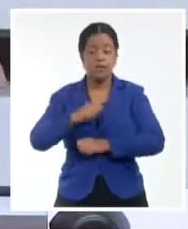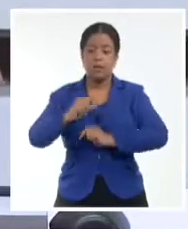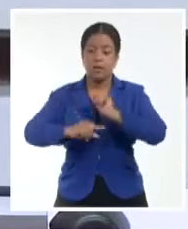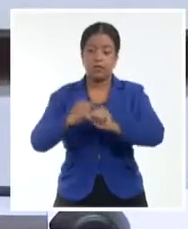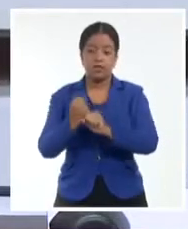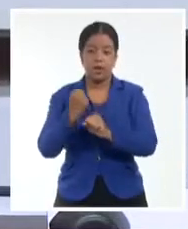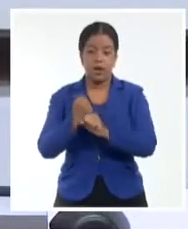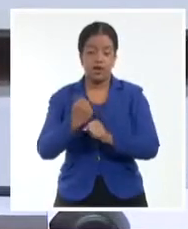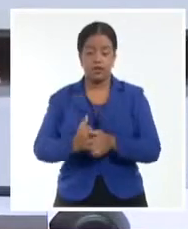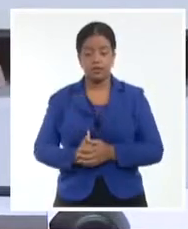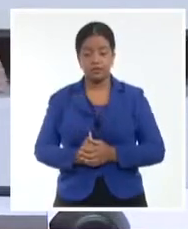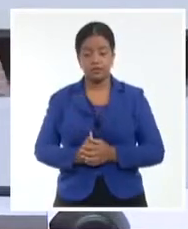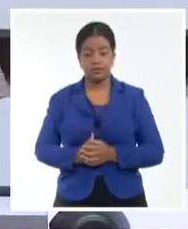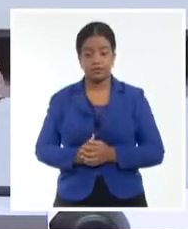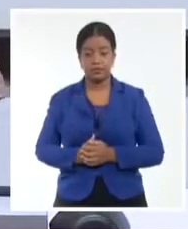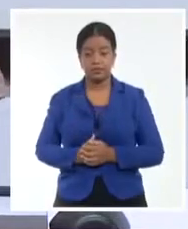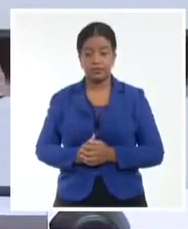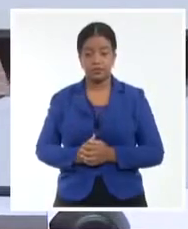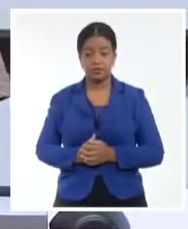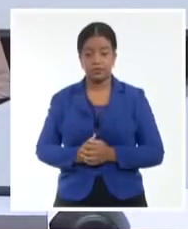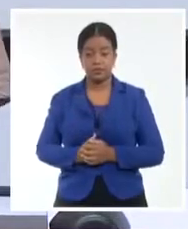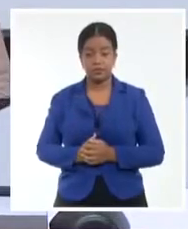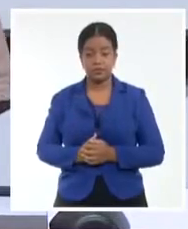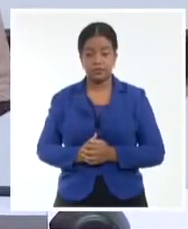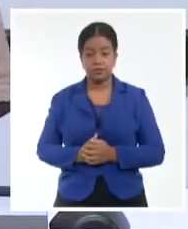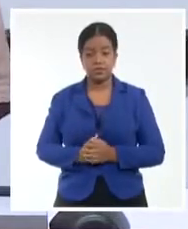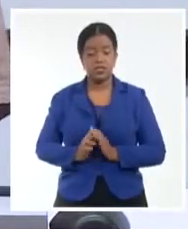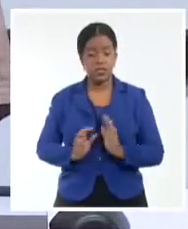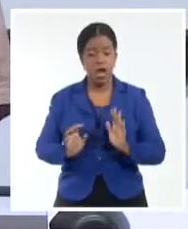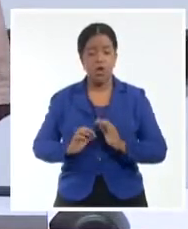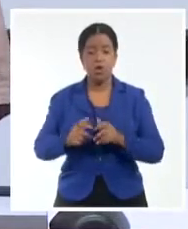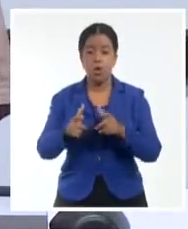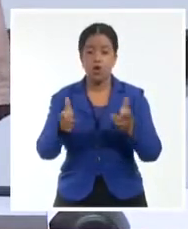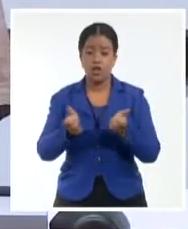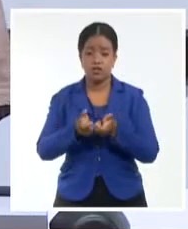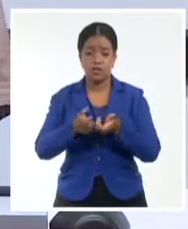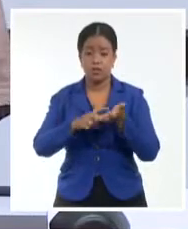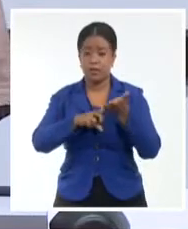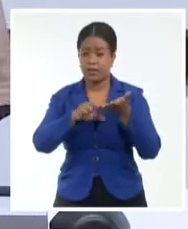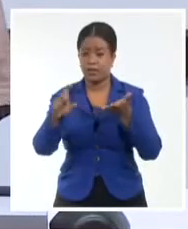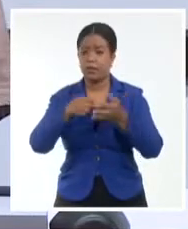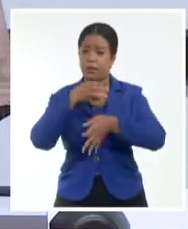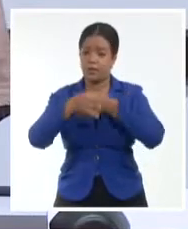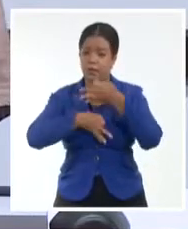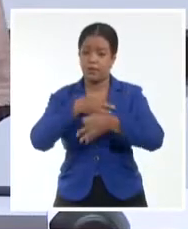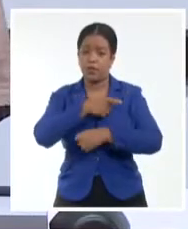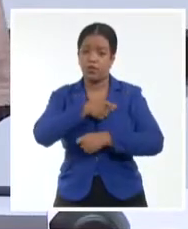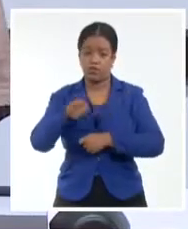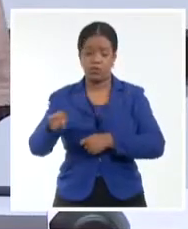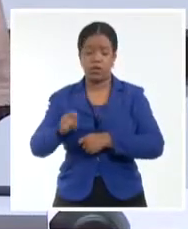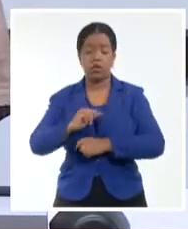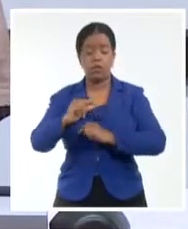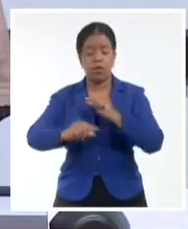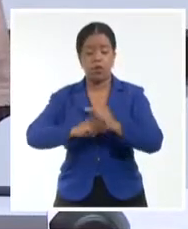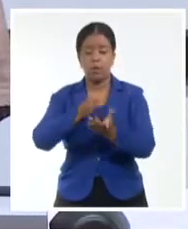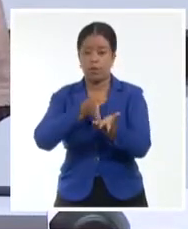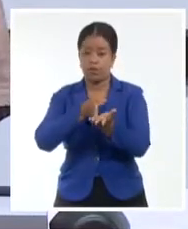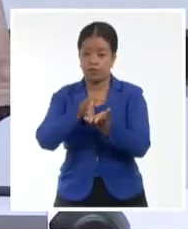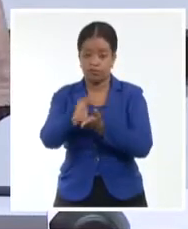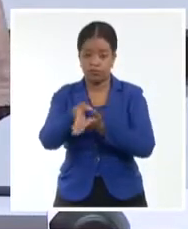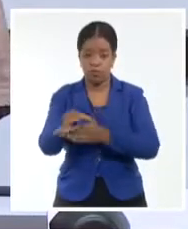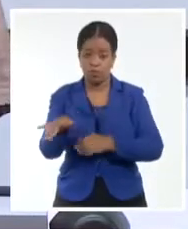discusión que se hizo en el octavo Congreso del Partido y a la que se le ha venido dando continuidad.